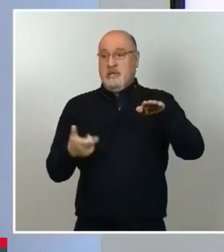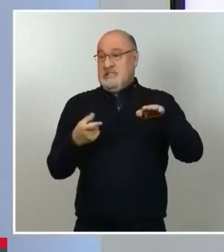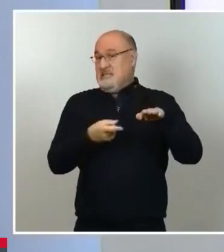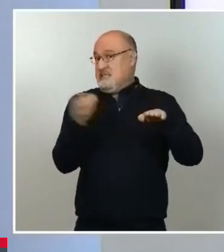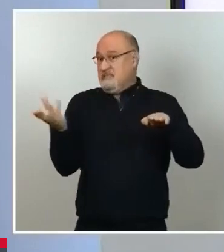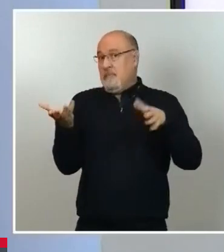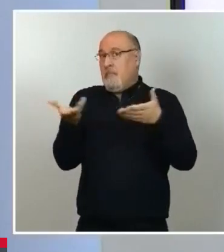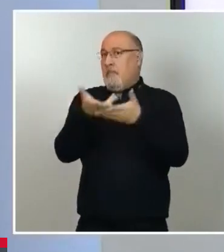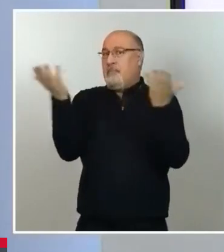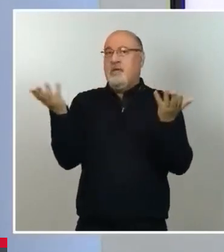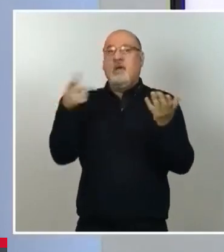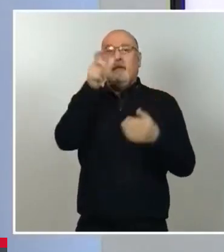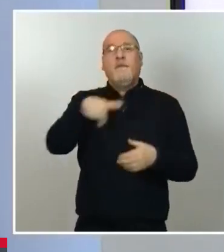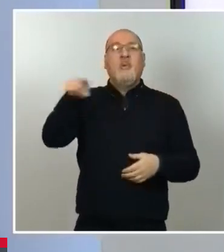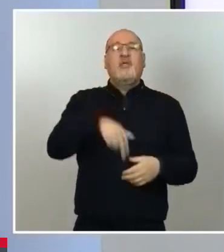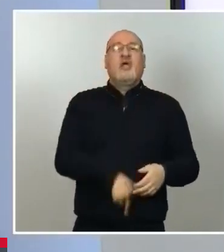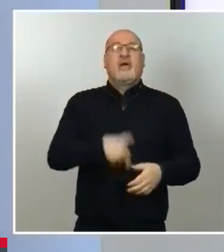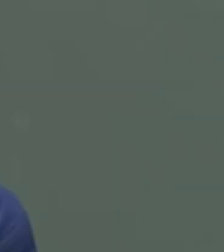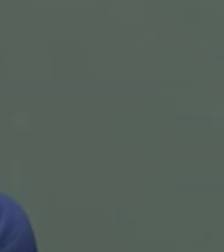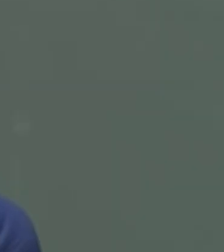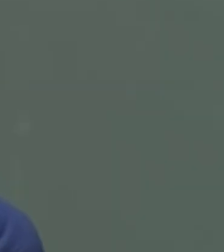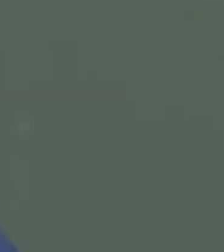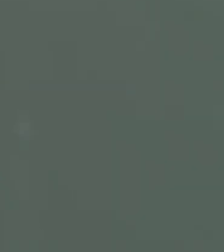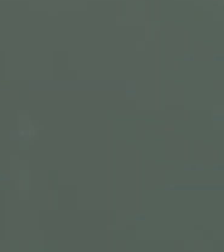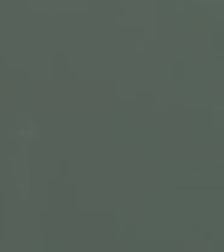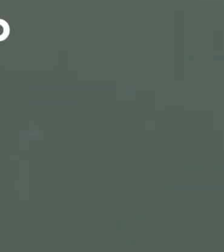general, en ese mismo grupo de personas si no hubiera recibido la vacuna.